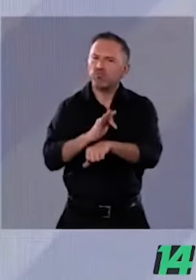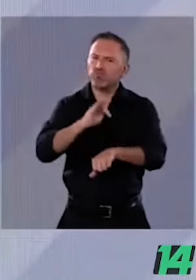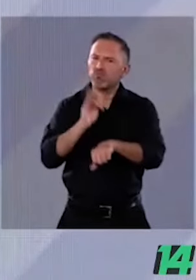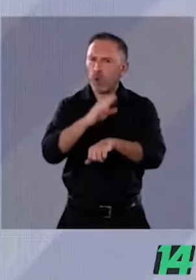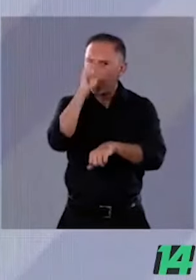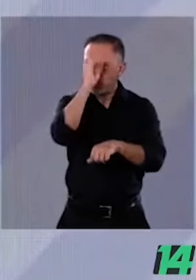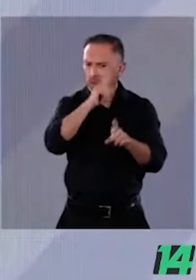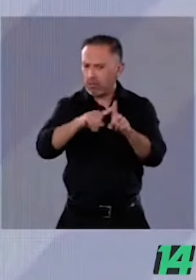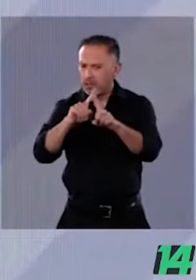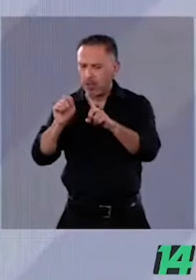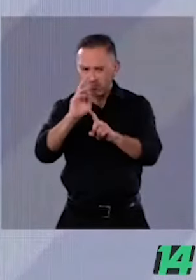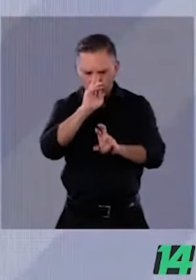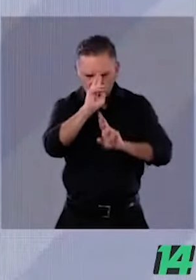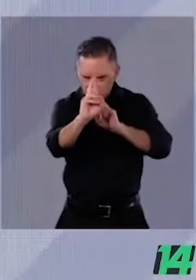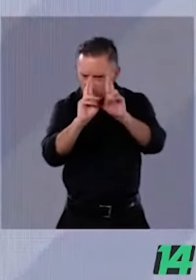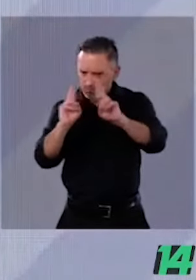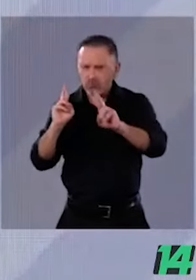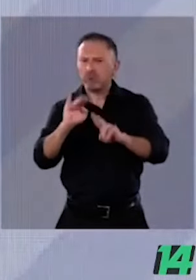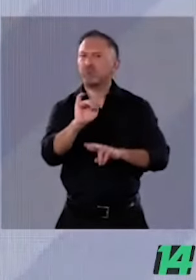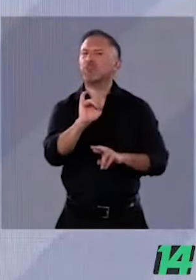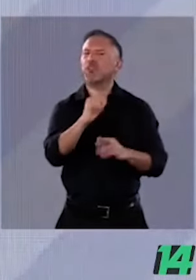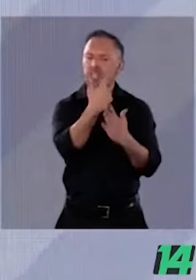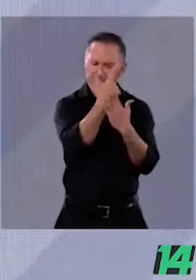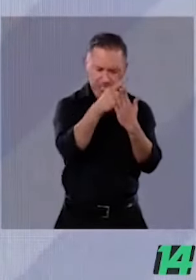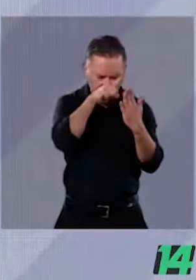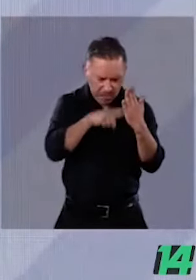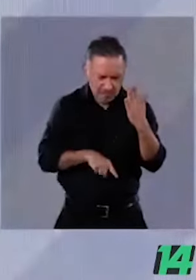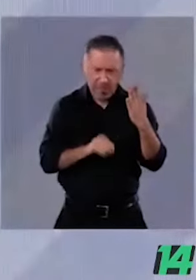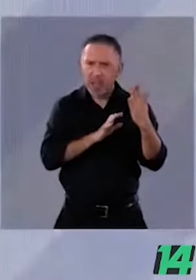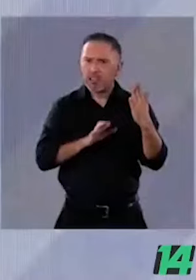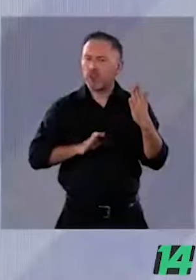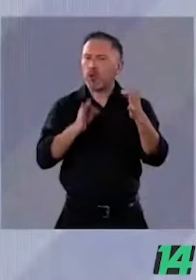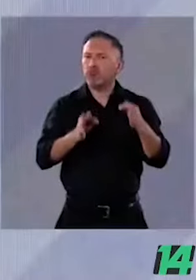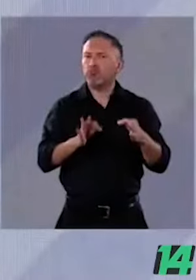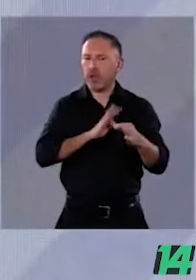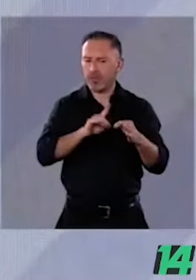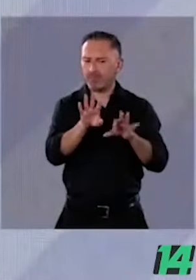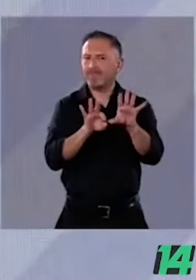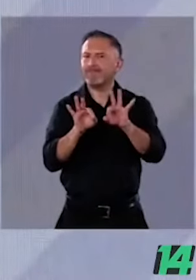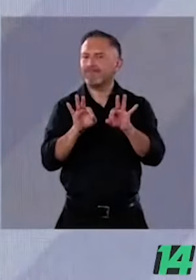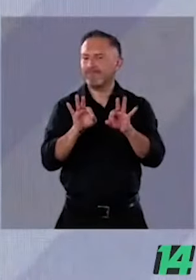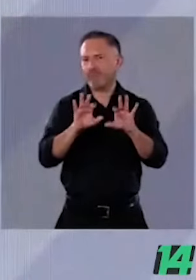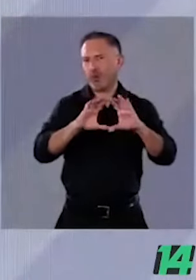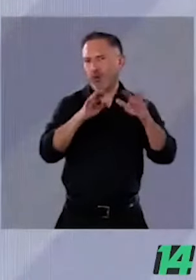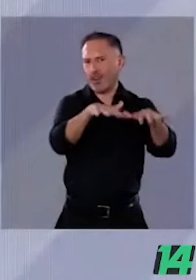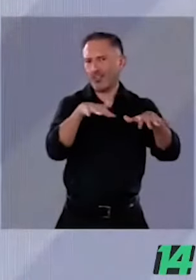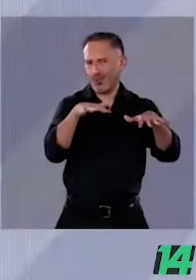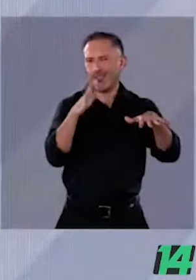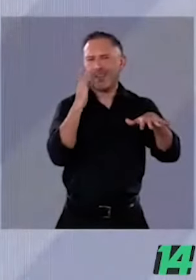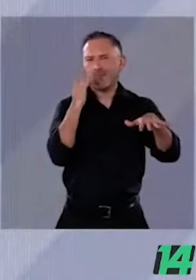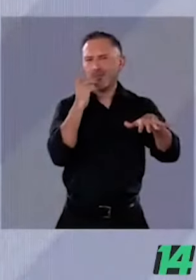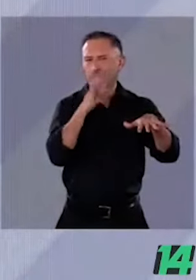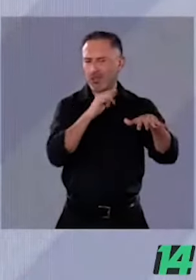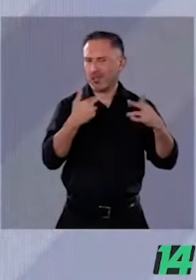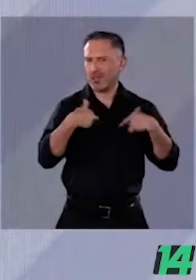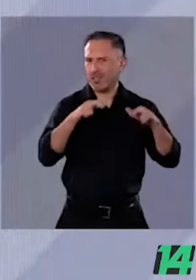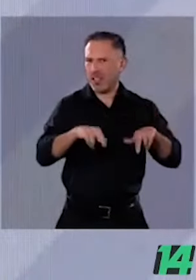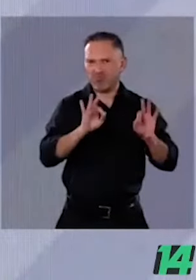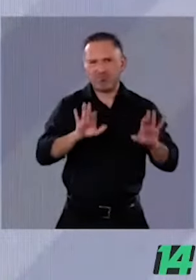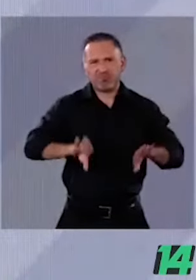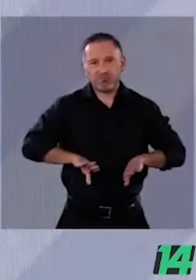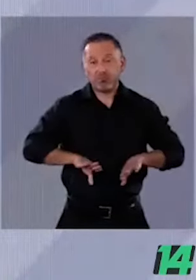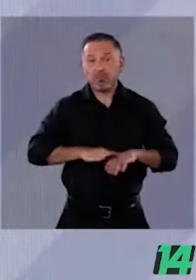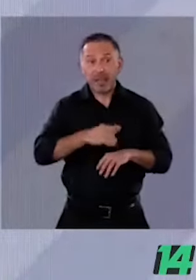y orgullosos de representarte en el Congreso de la Unión. Por cierto, no han renunciado a un peso de prerrogativas.